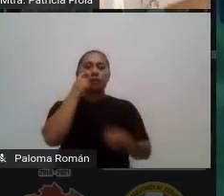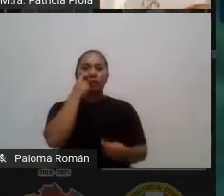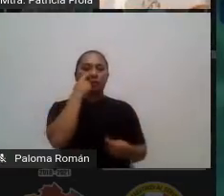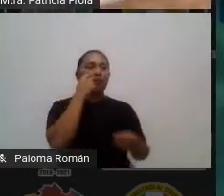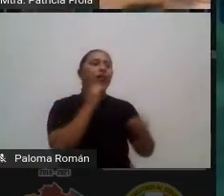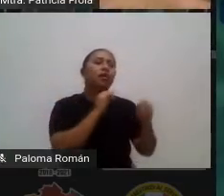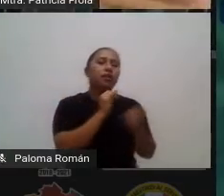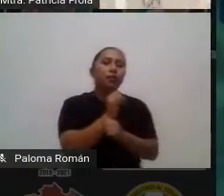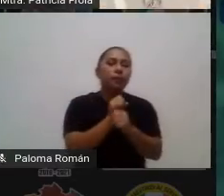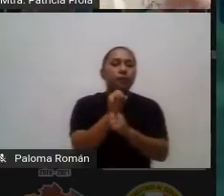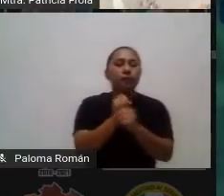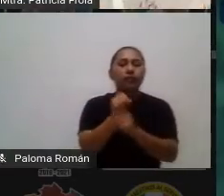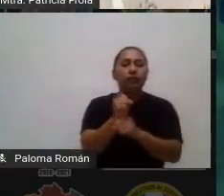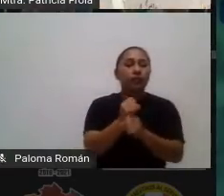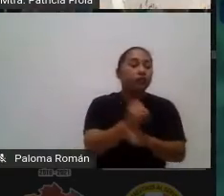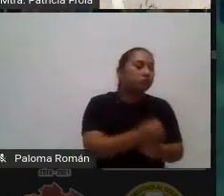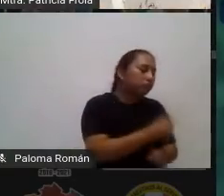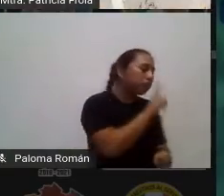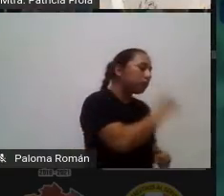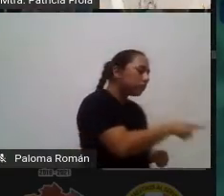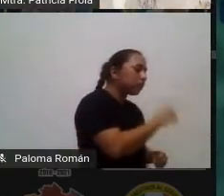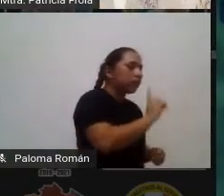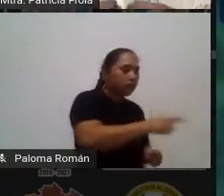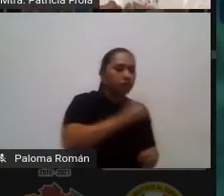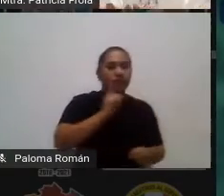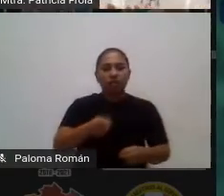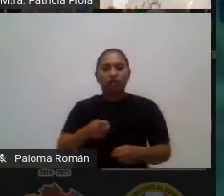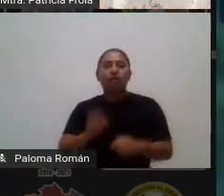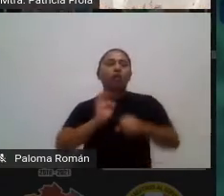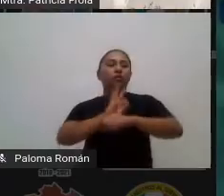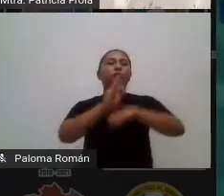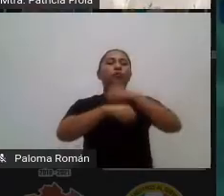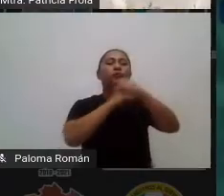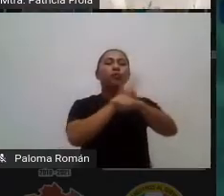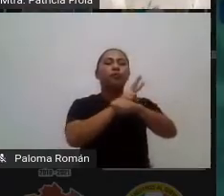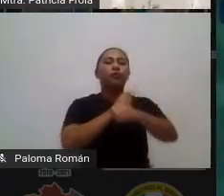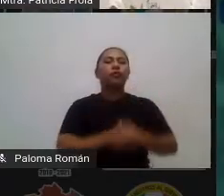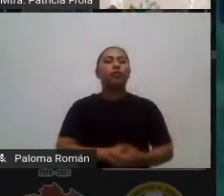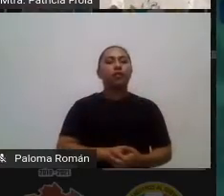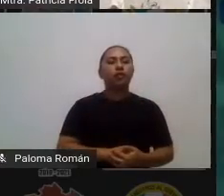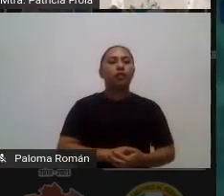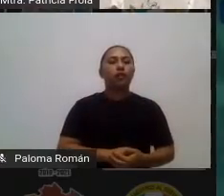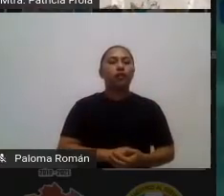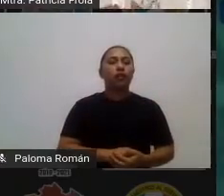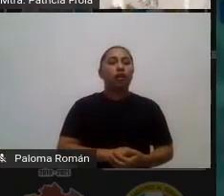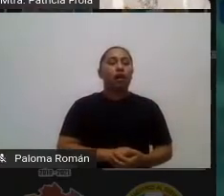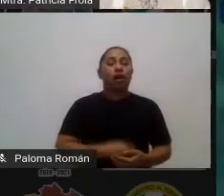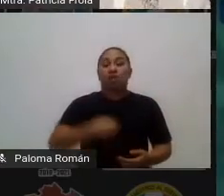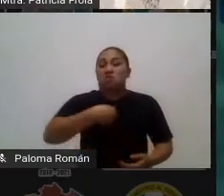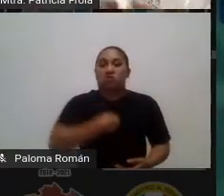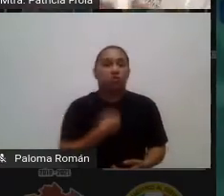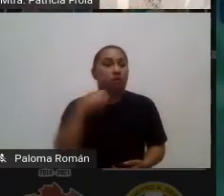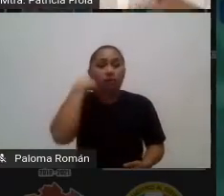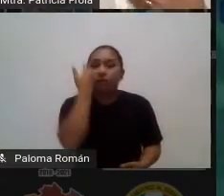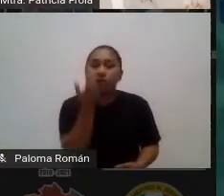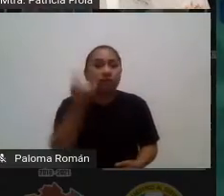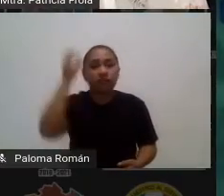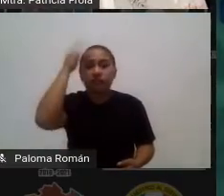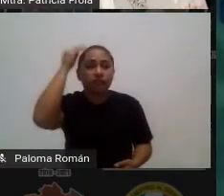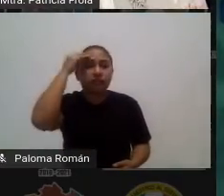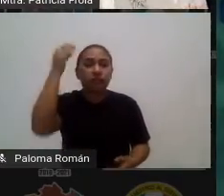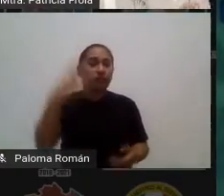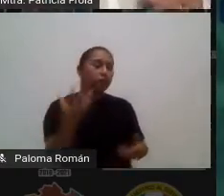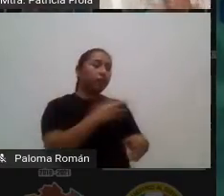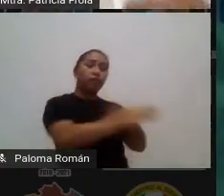tal arista de dicho fenómeno yo no estoy obligada a saber de todo pero si estoy obligada a saber qué